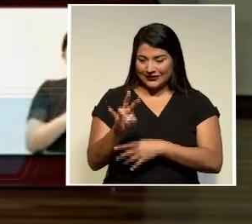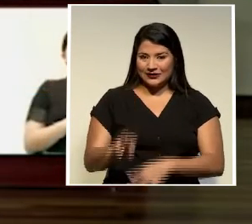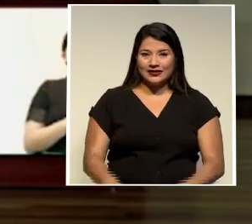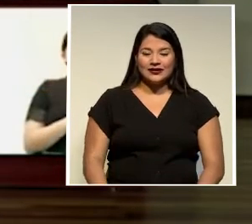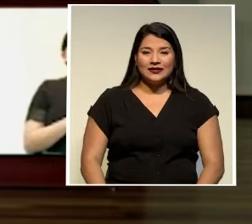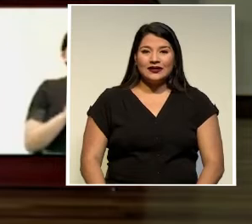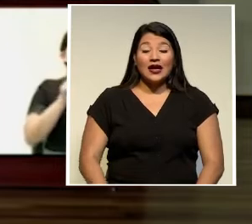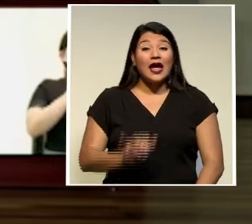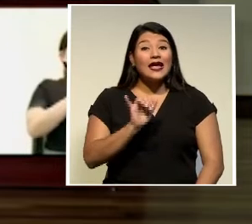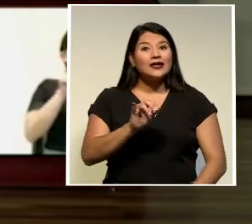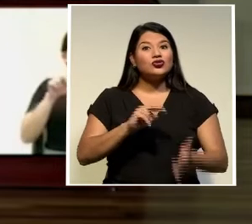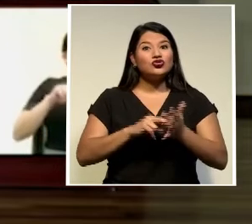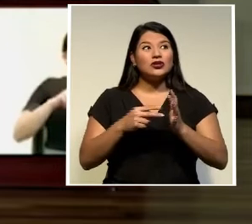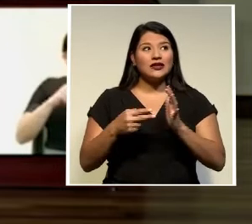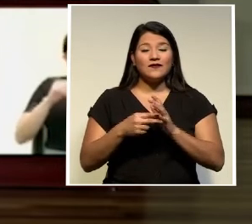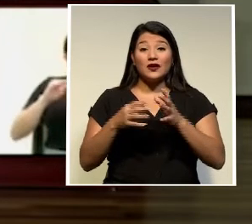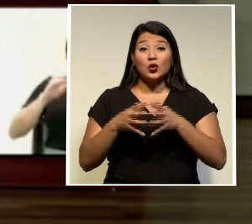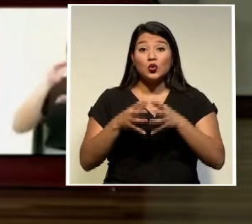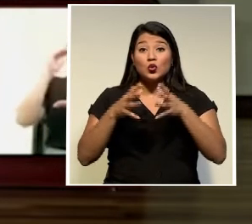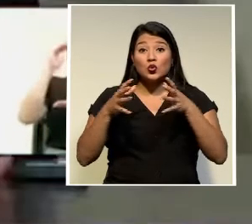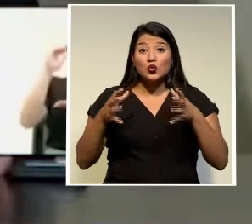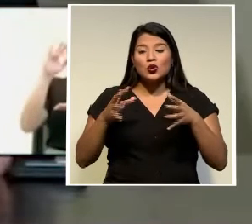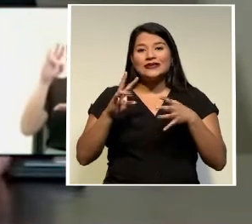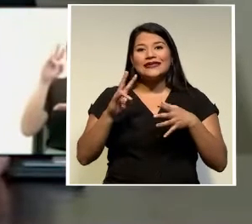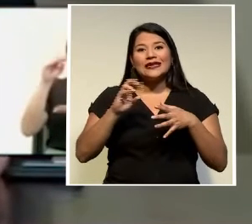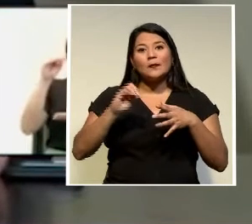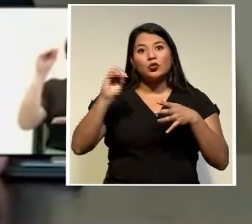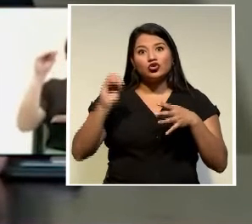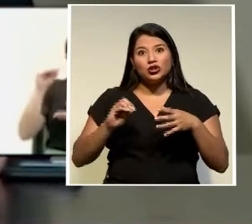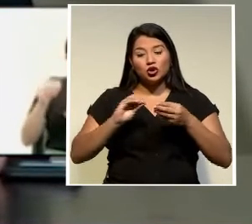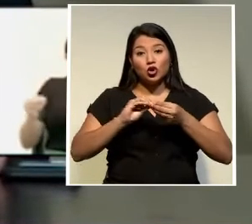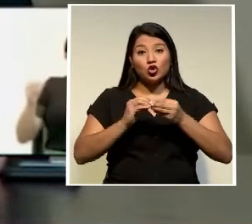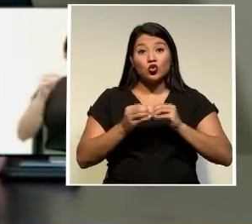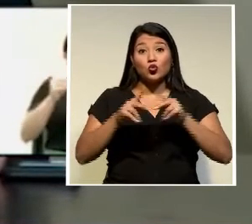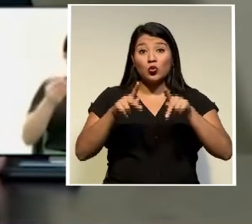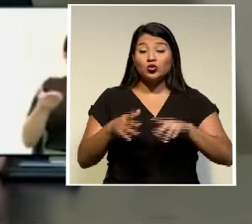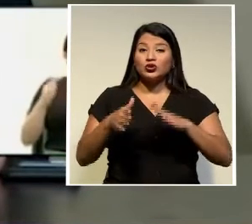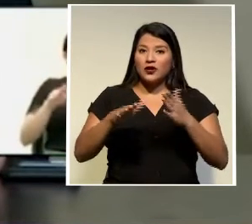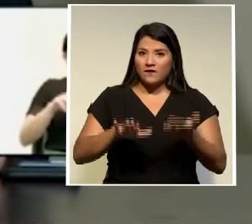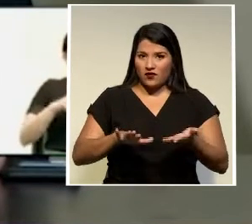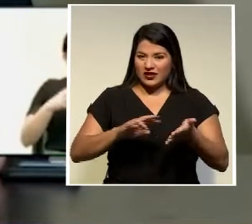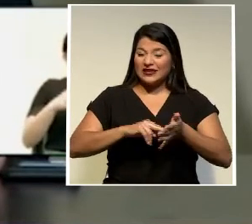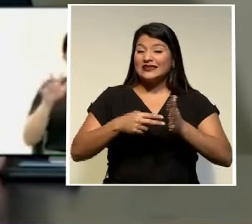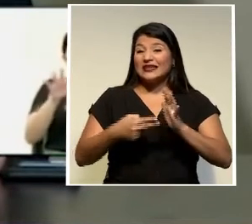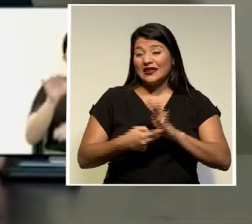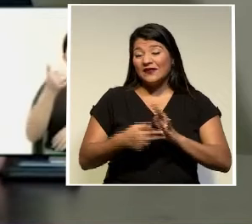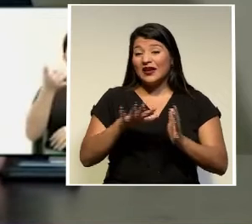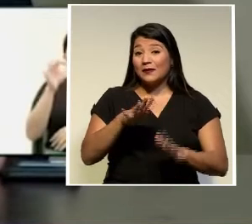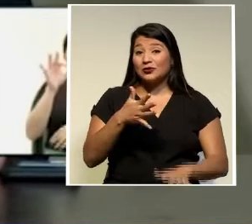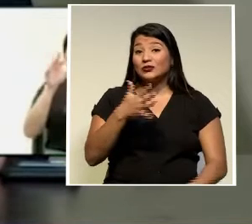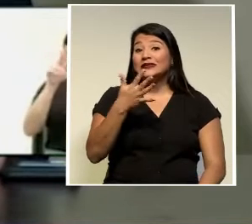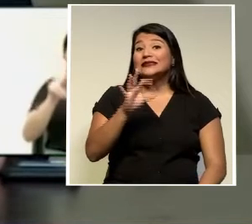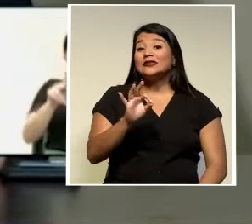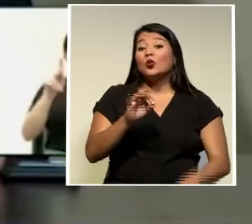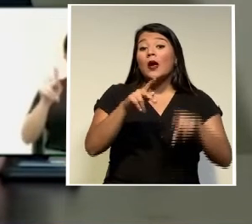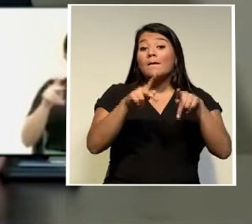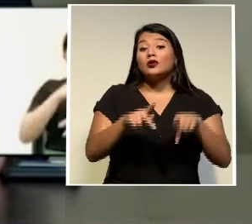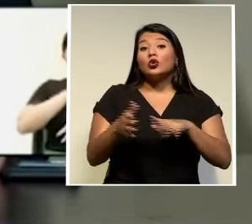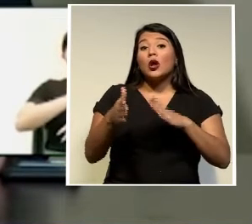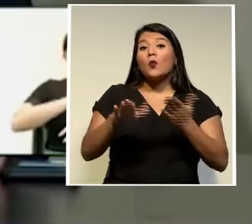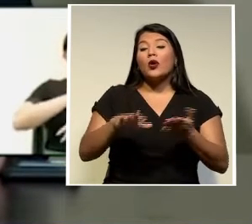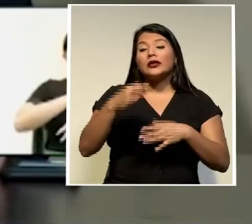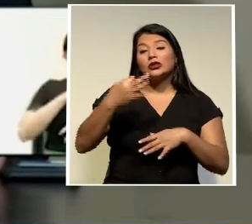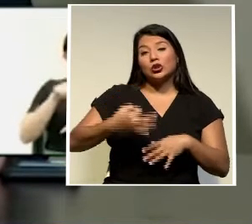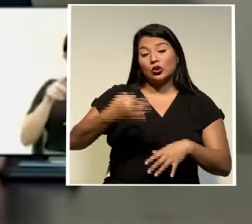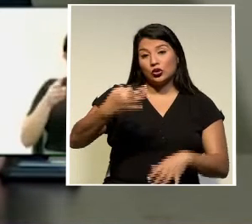Esto representa un aumento del 7% de mortalidad y nos da un promedio diario de 19 personas que lamentablemente